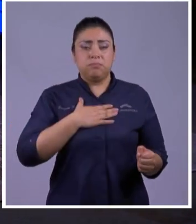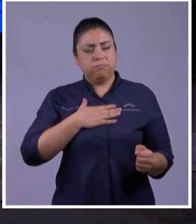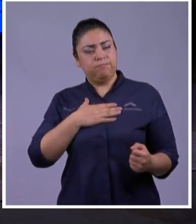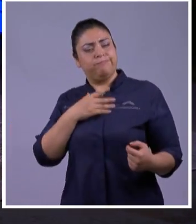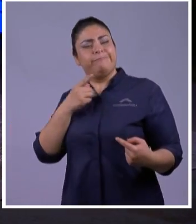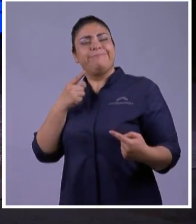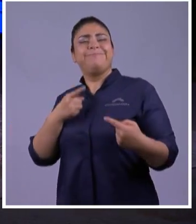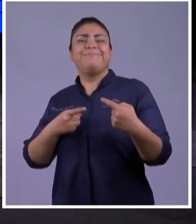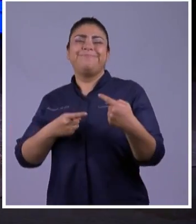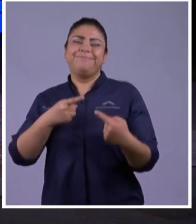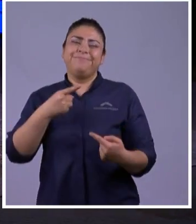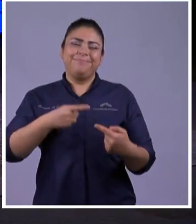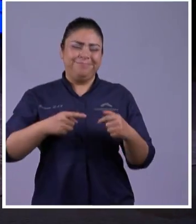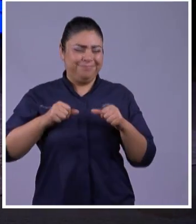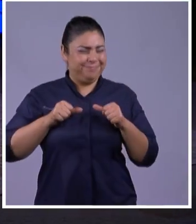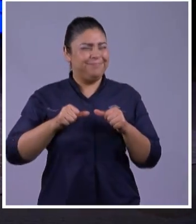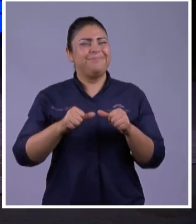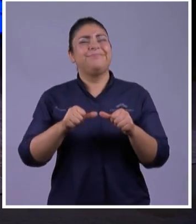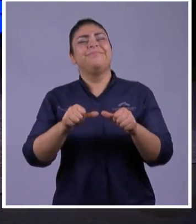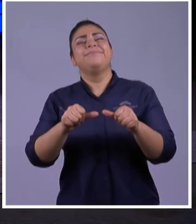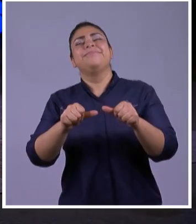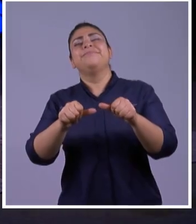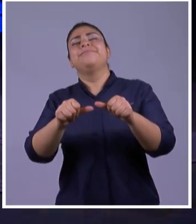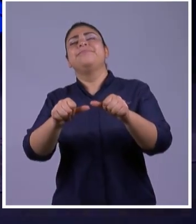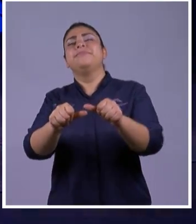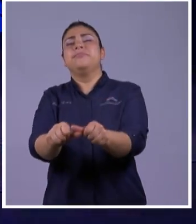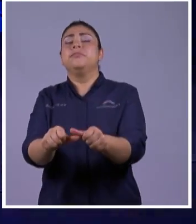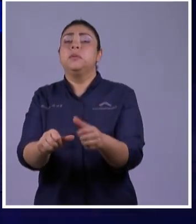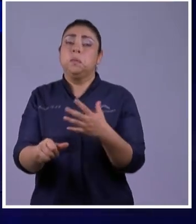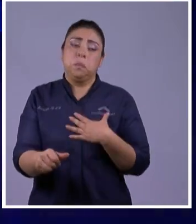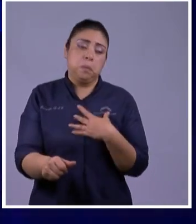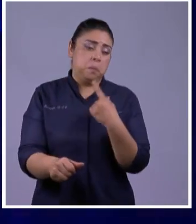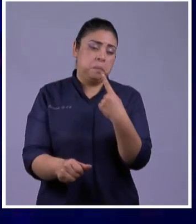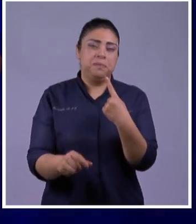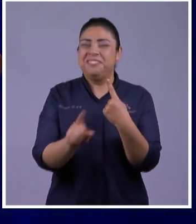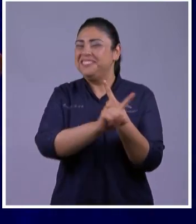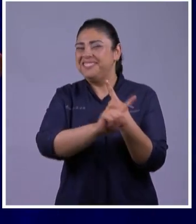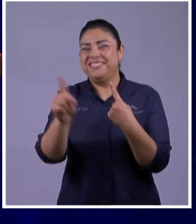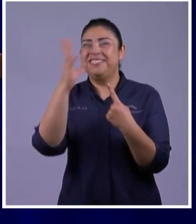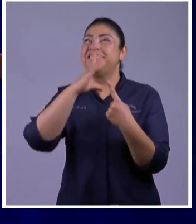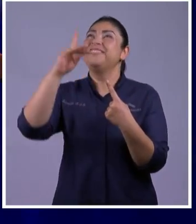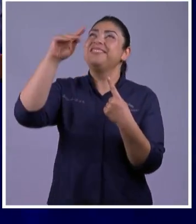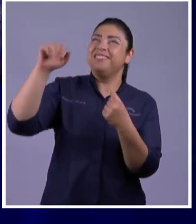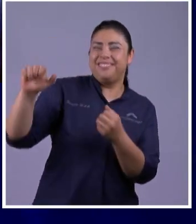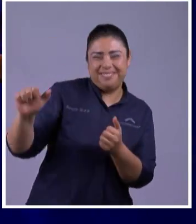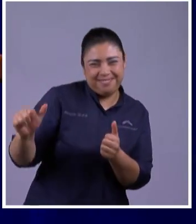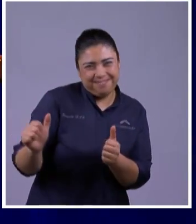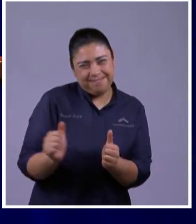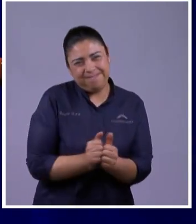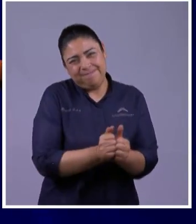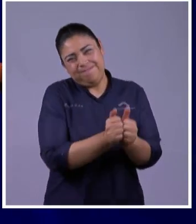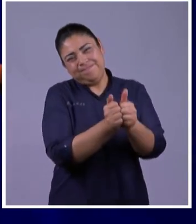Embriáganos Con tu Espíritu Santo No Me De De De De De De